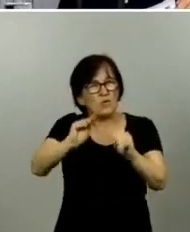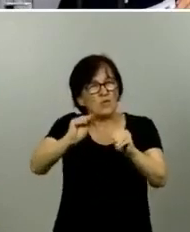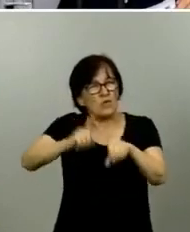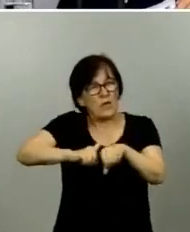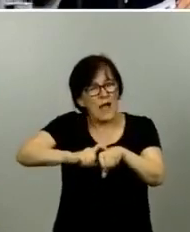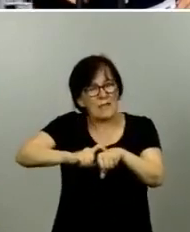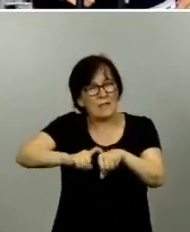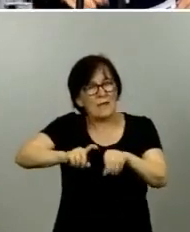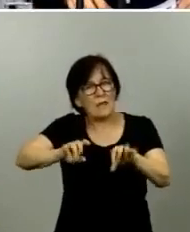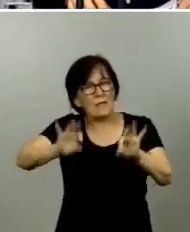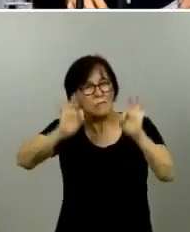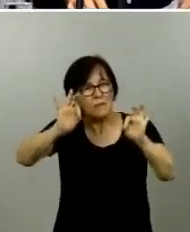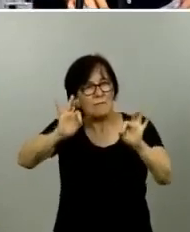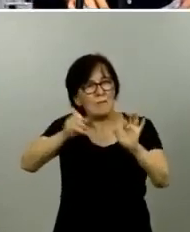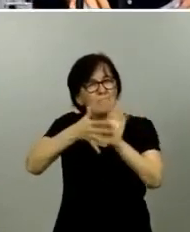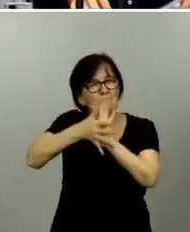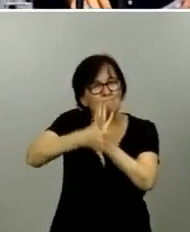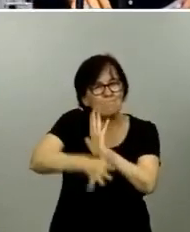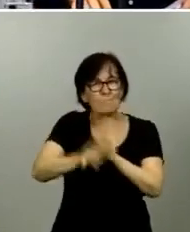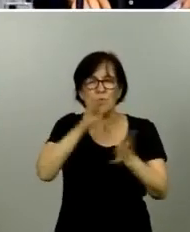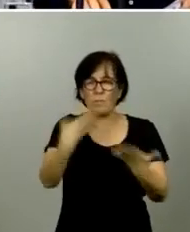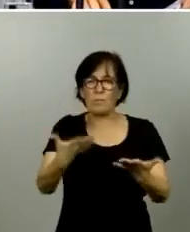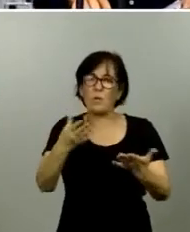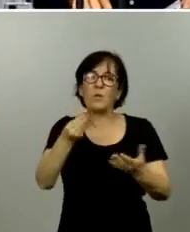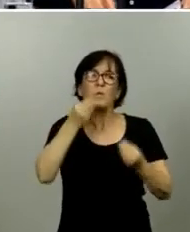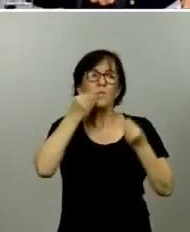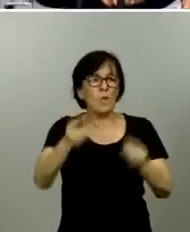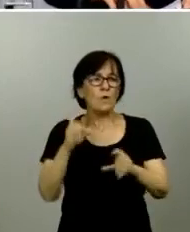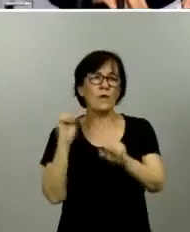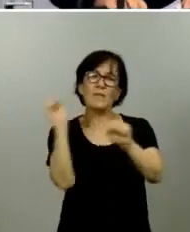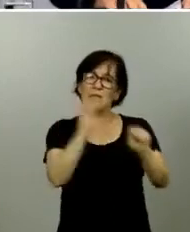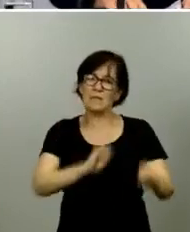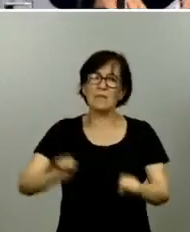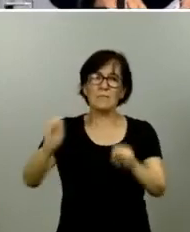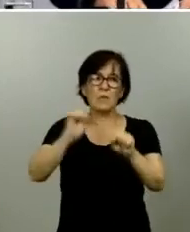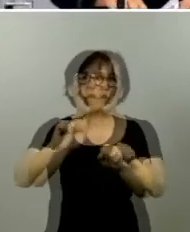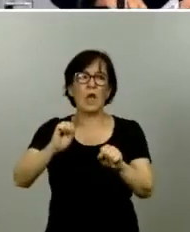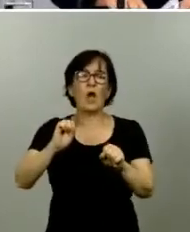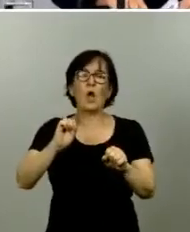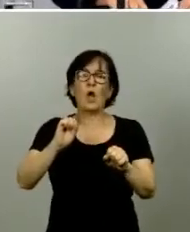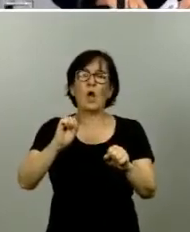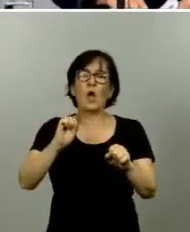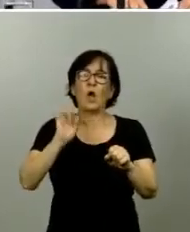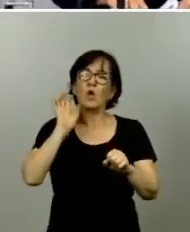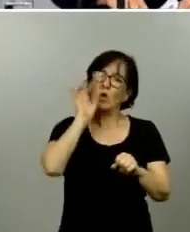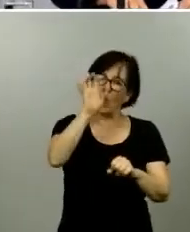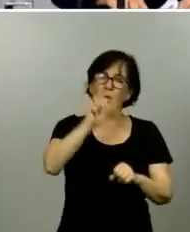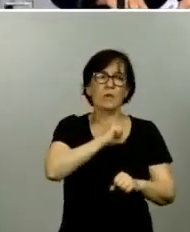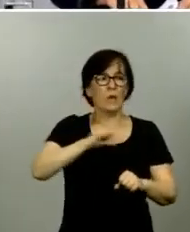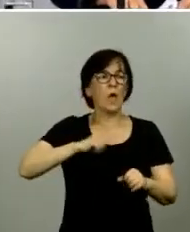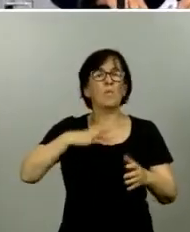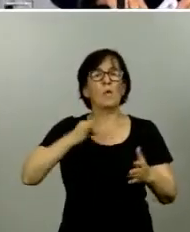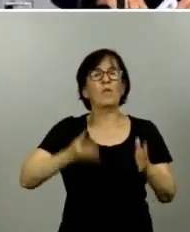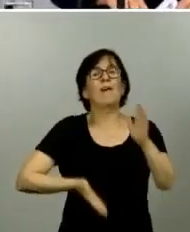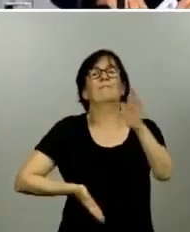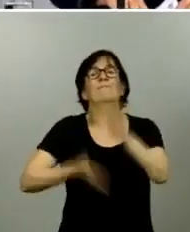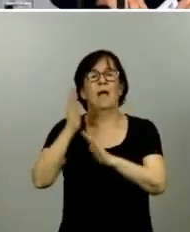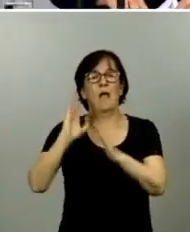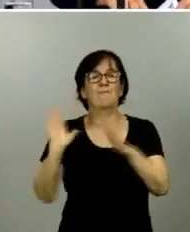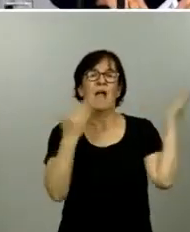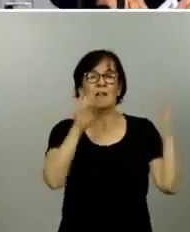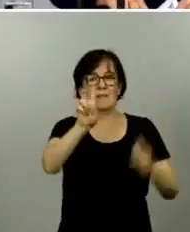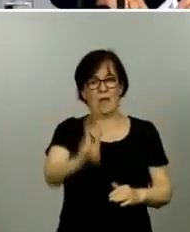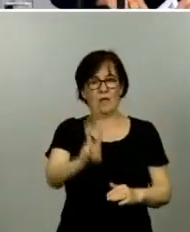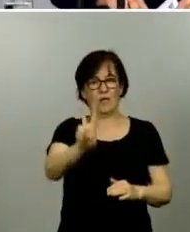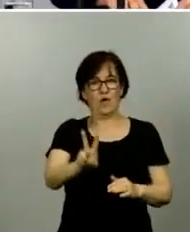que han estado muy bien defendidas por la comunidad autónoma, puede transitar a la fase 2 por su